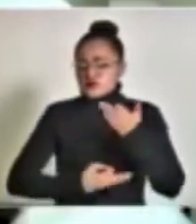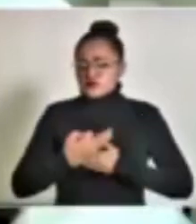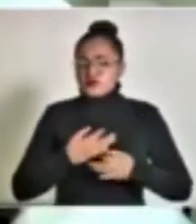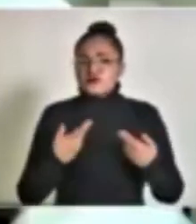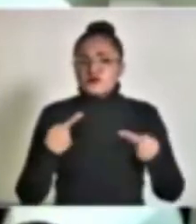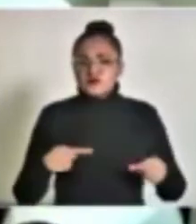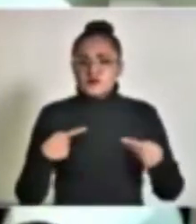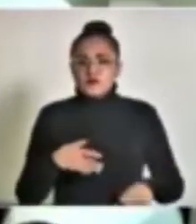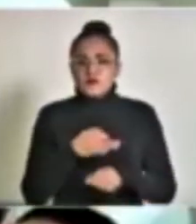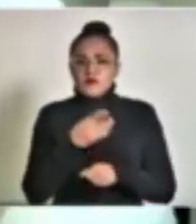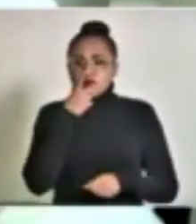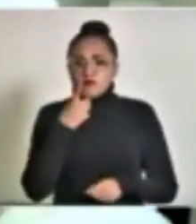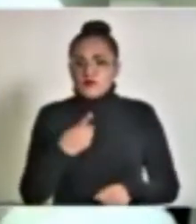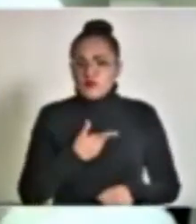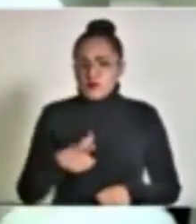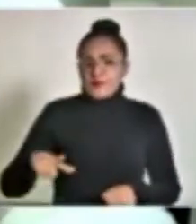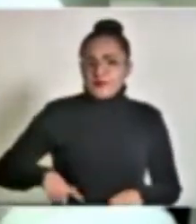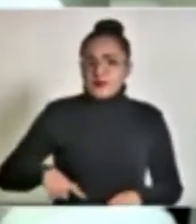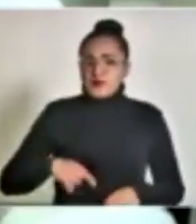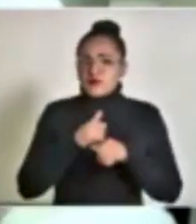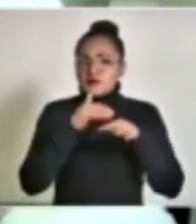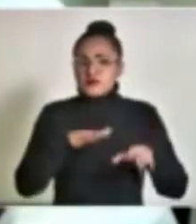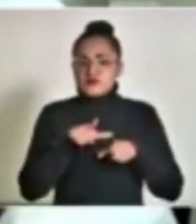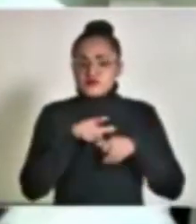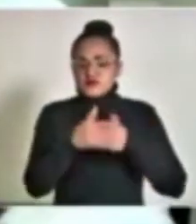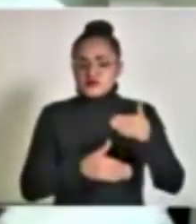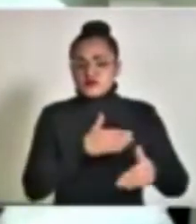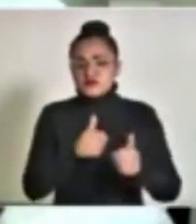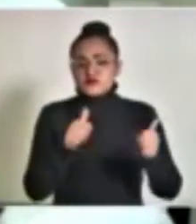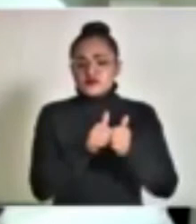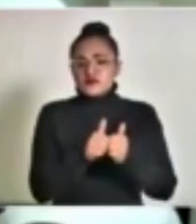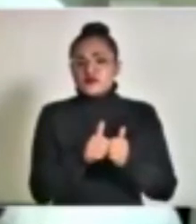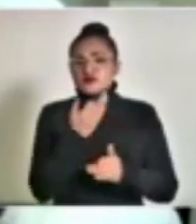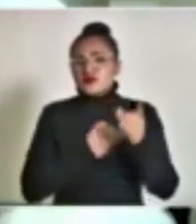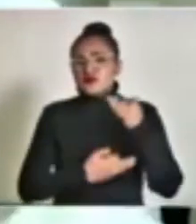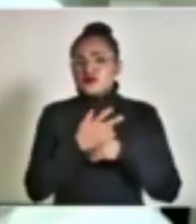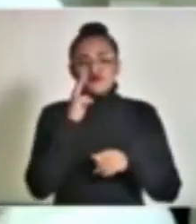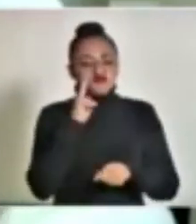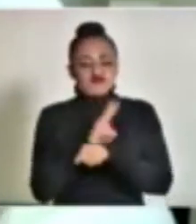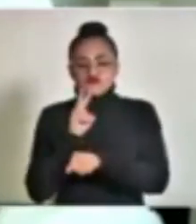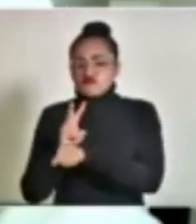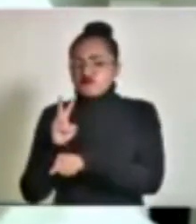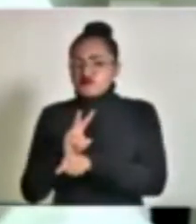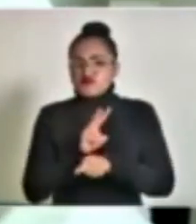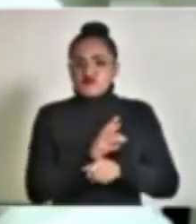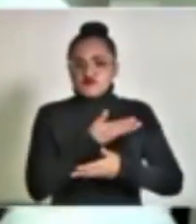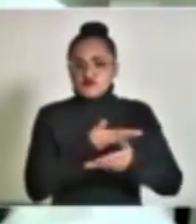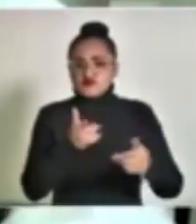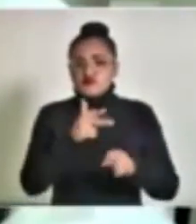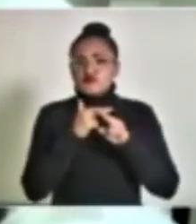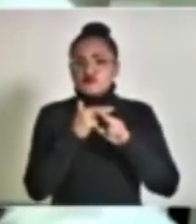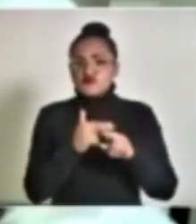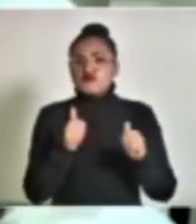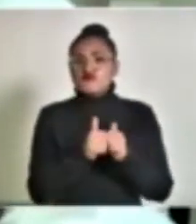Pues como ya mencionaba usted, gobernador, informar que se han continuado con todos los operativos de verificación del cumplimiento